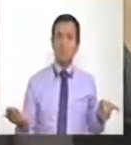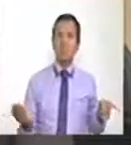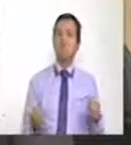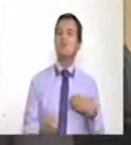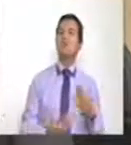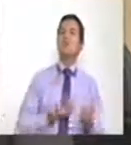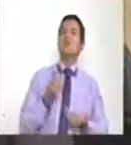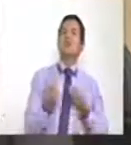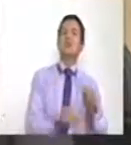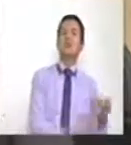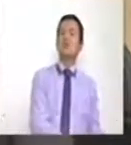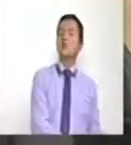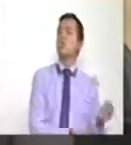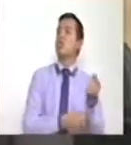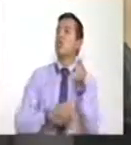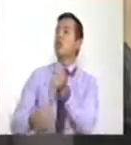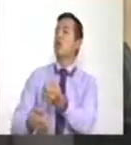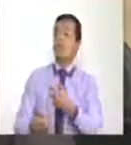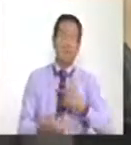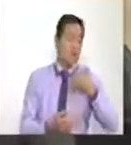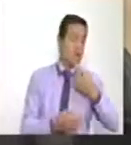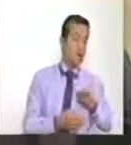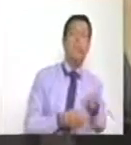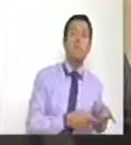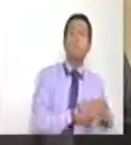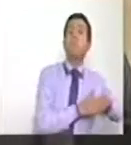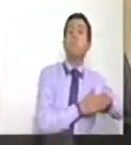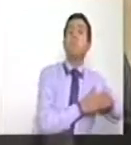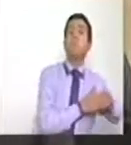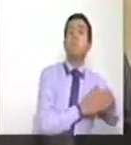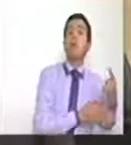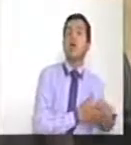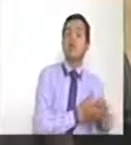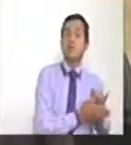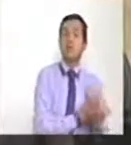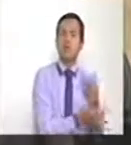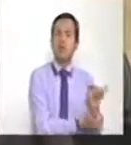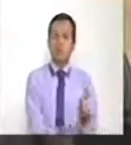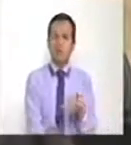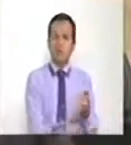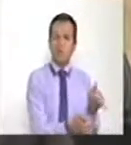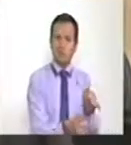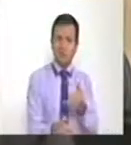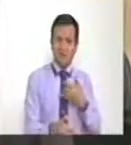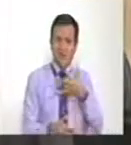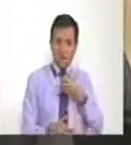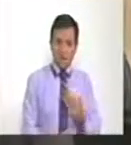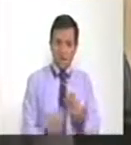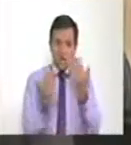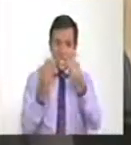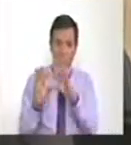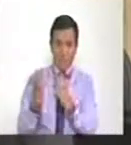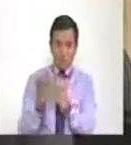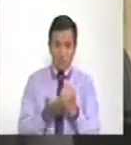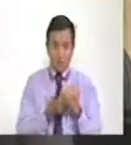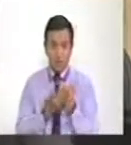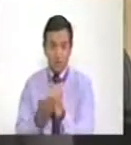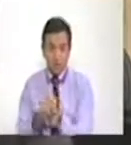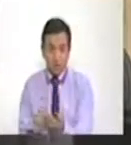que en nada reparan a las víctimas. ¿Por qué no han exigido